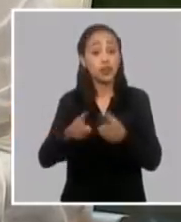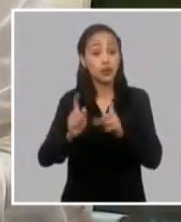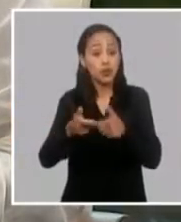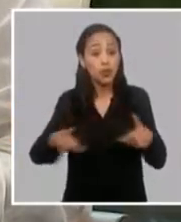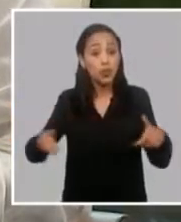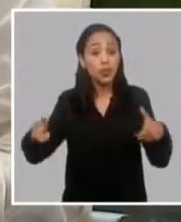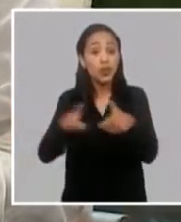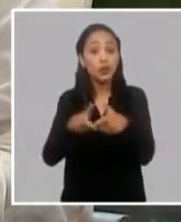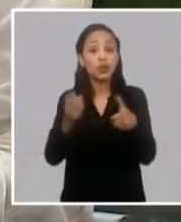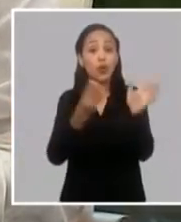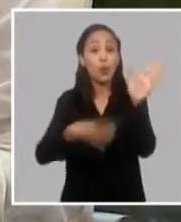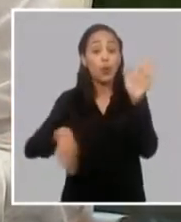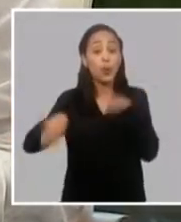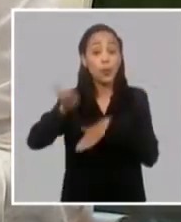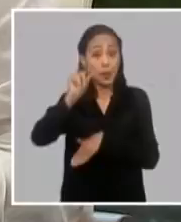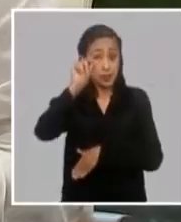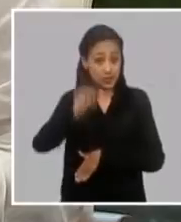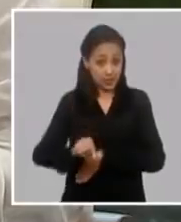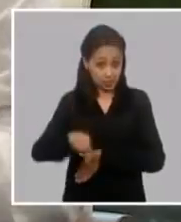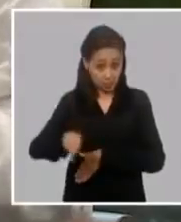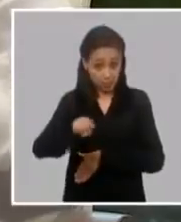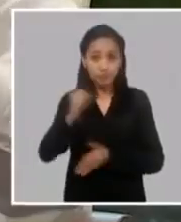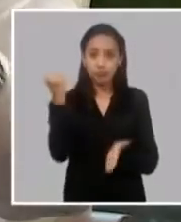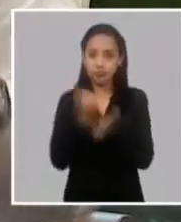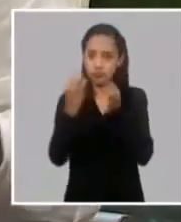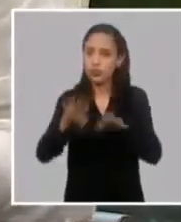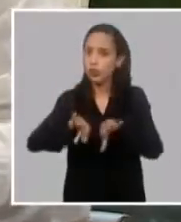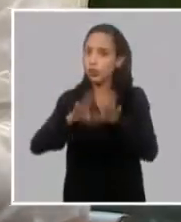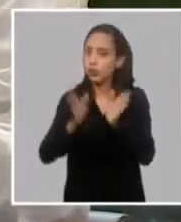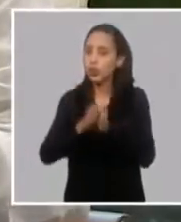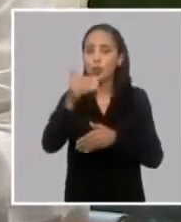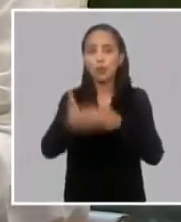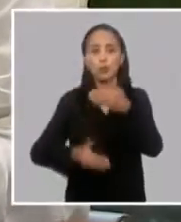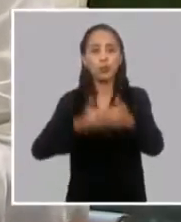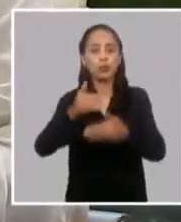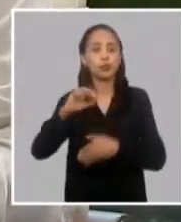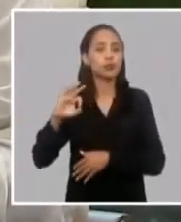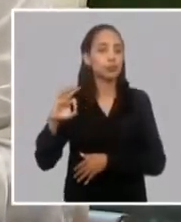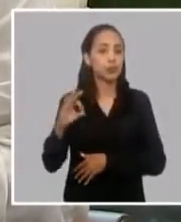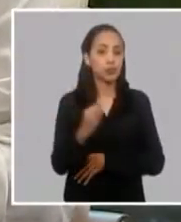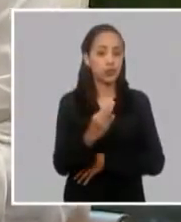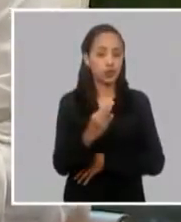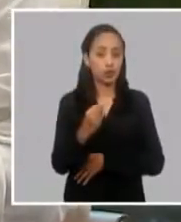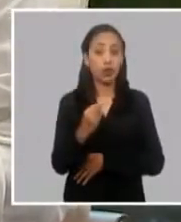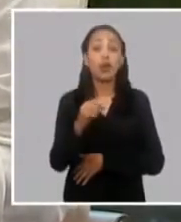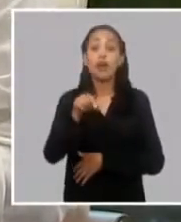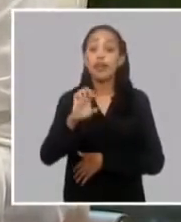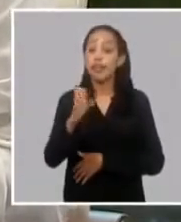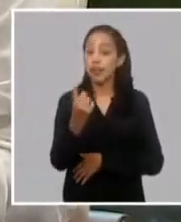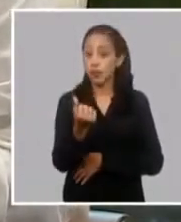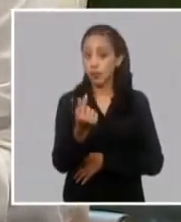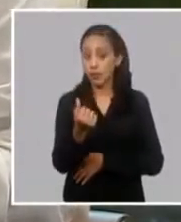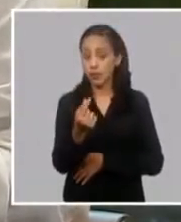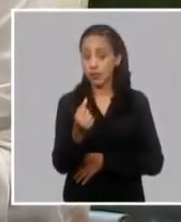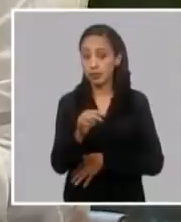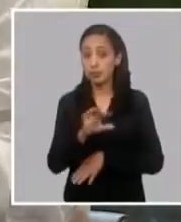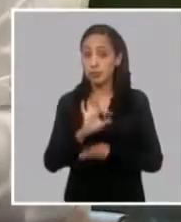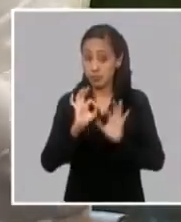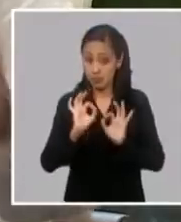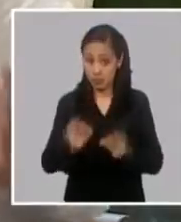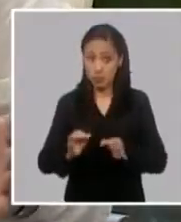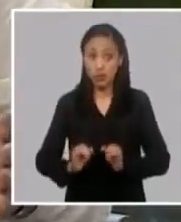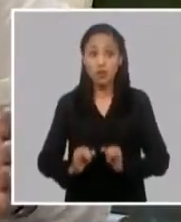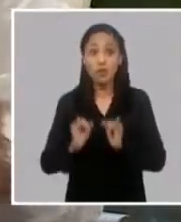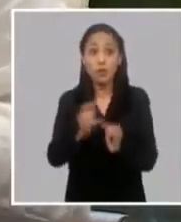consejo de ministros se aprobó todo el proceso de perfeccionamiento de los actores económicos que como hemos informado a nuestro pueblo